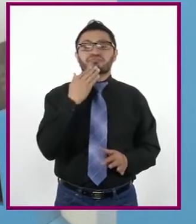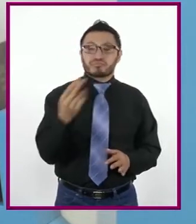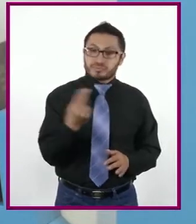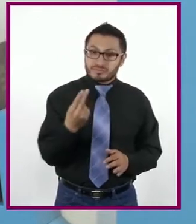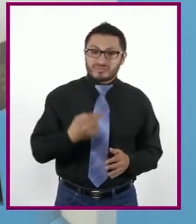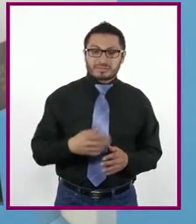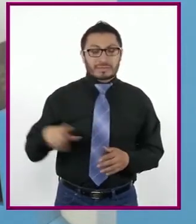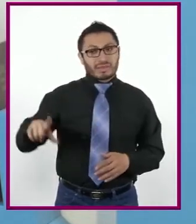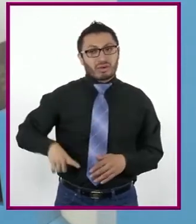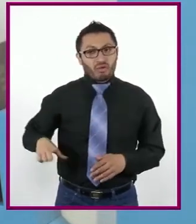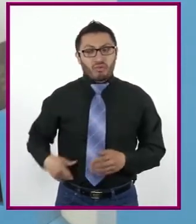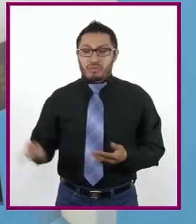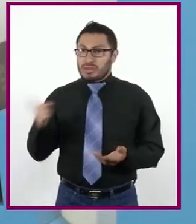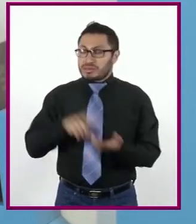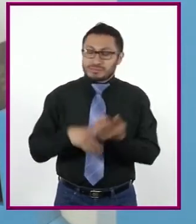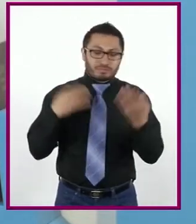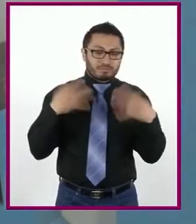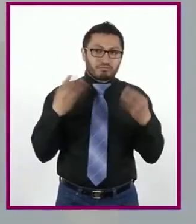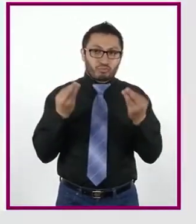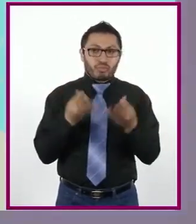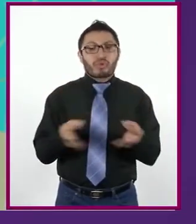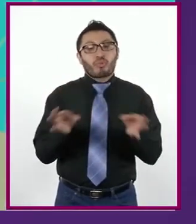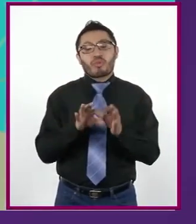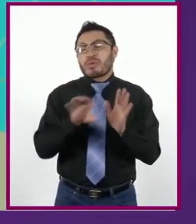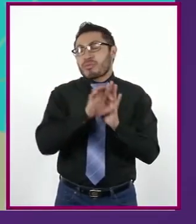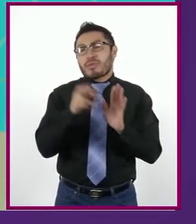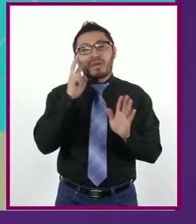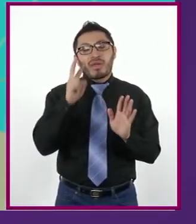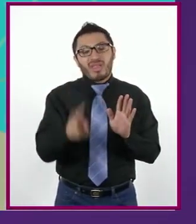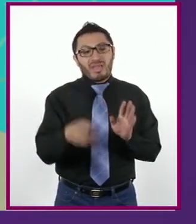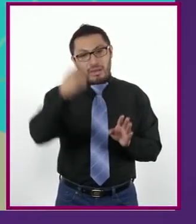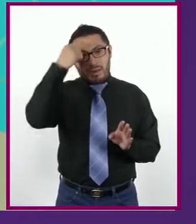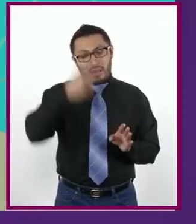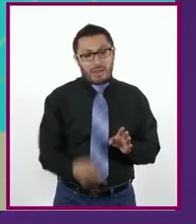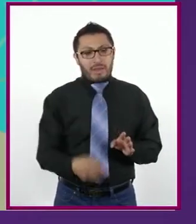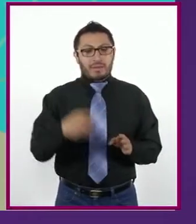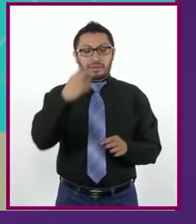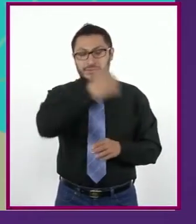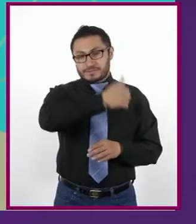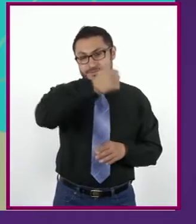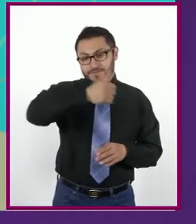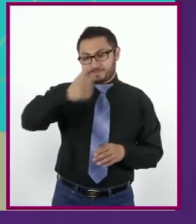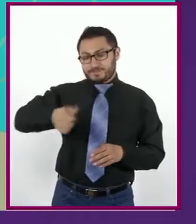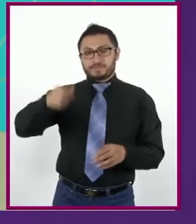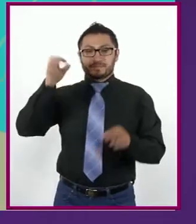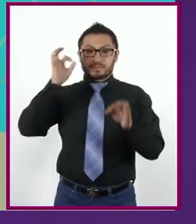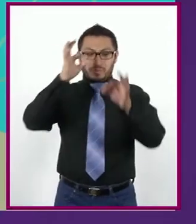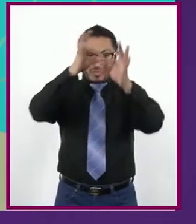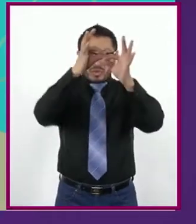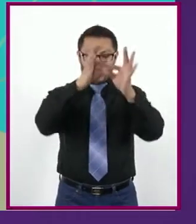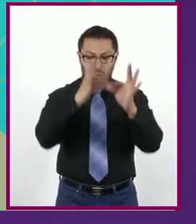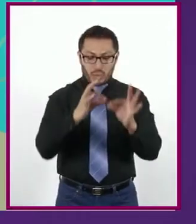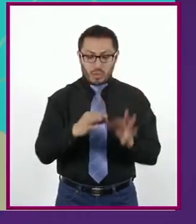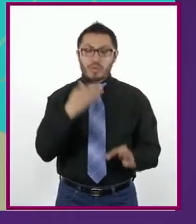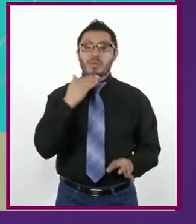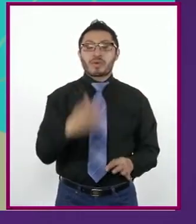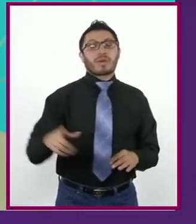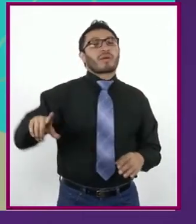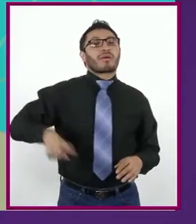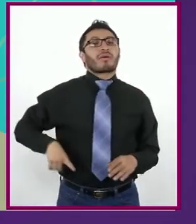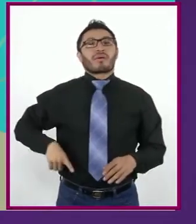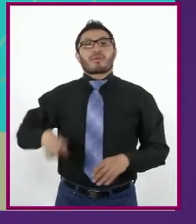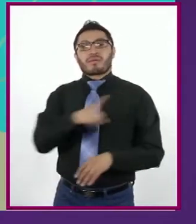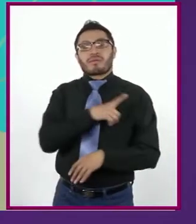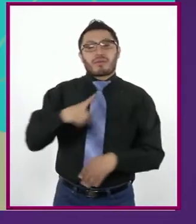es parte importante. Veamos. Para poder satisfacer estas necesidades, los gobiernos deben de